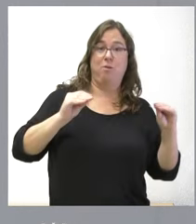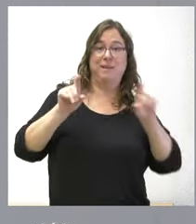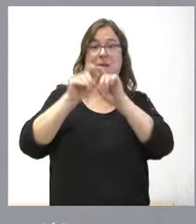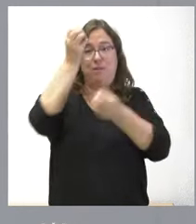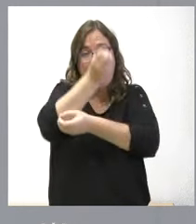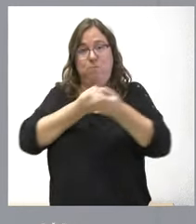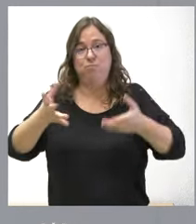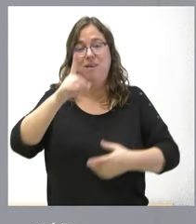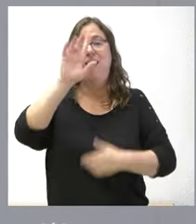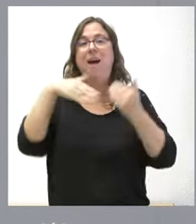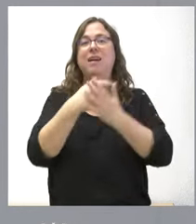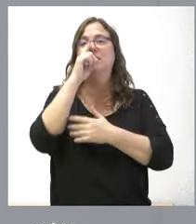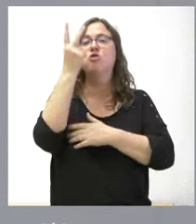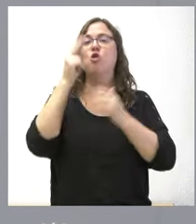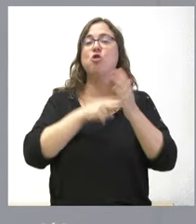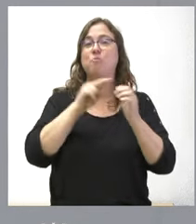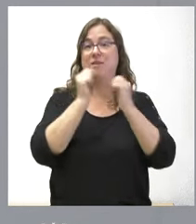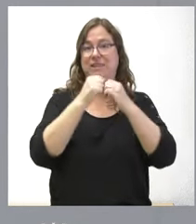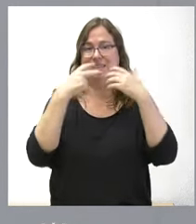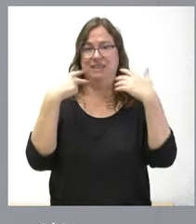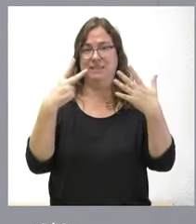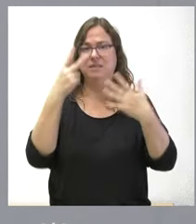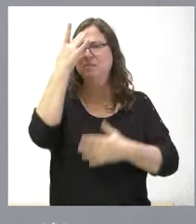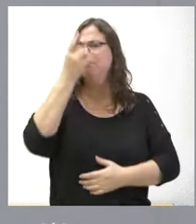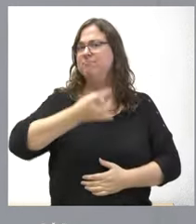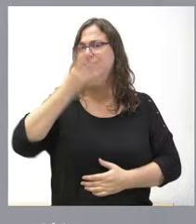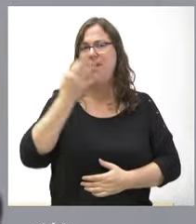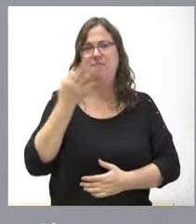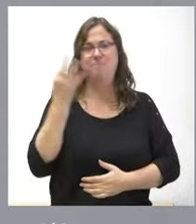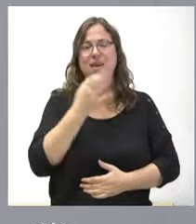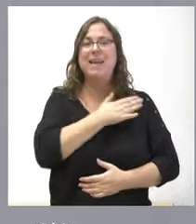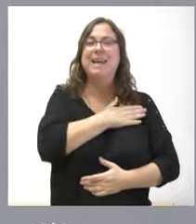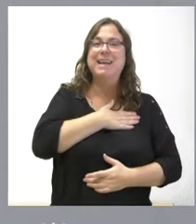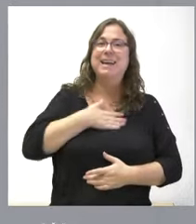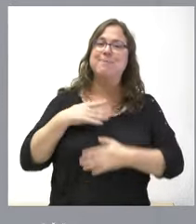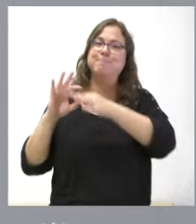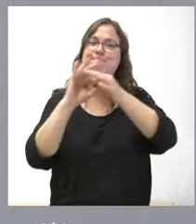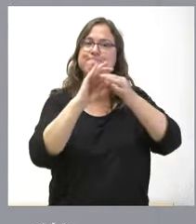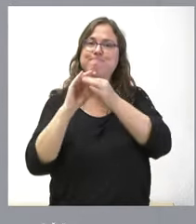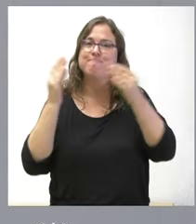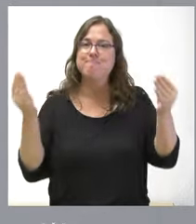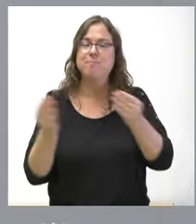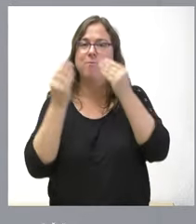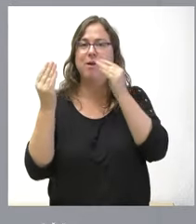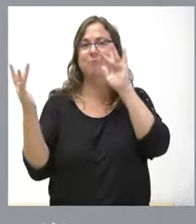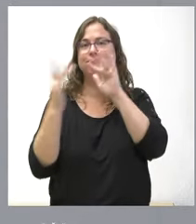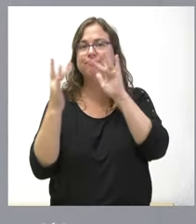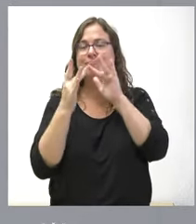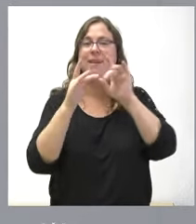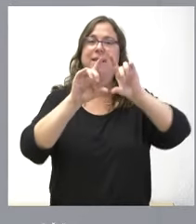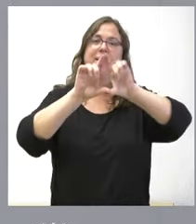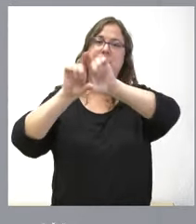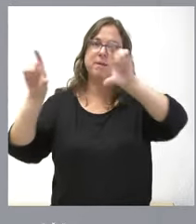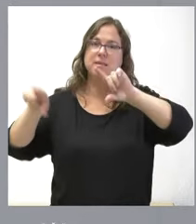2027. Esta es una iniciativa donde lo que tratamos es mejorar la vinculación entre el mundo de la empresa y el mundo de la universidad,